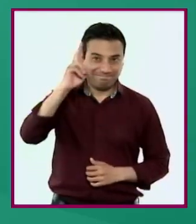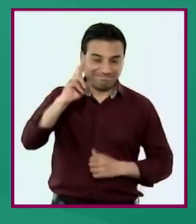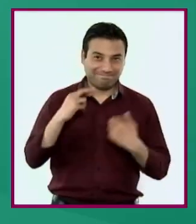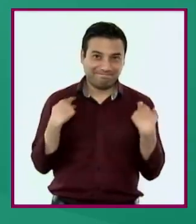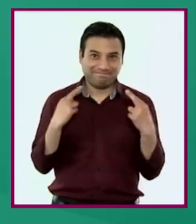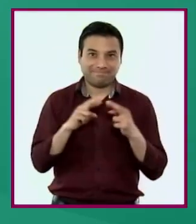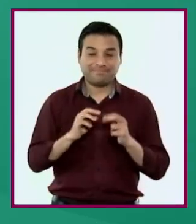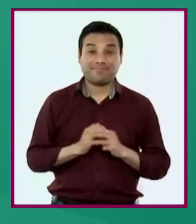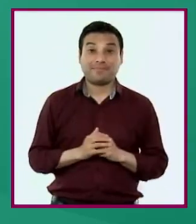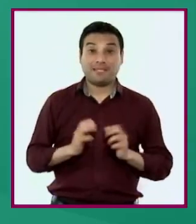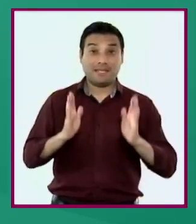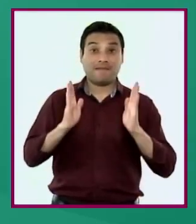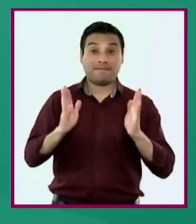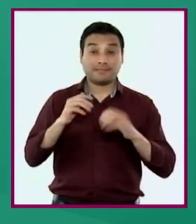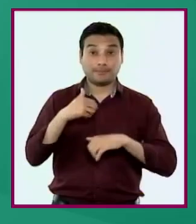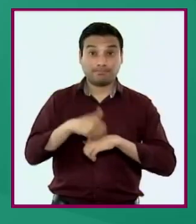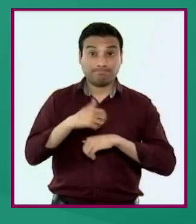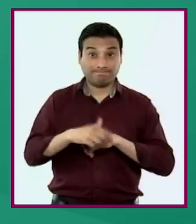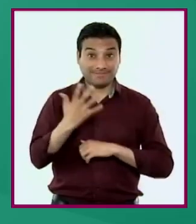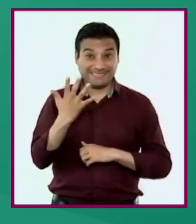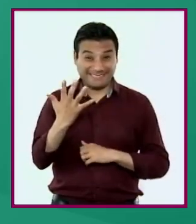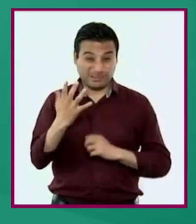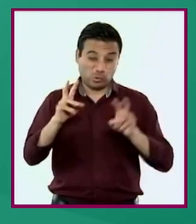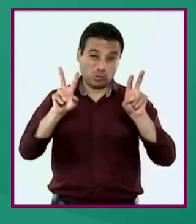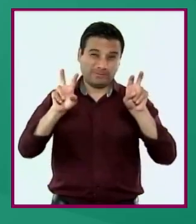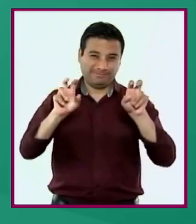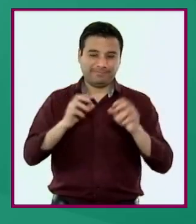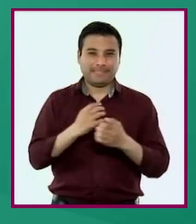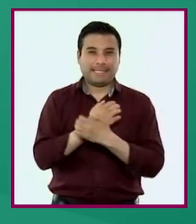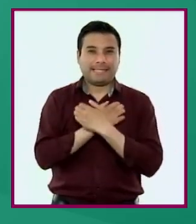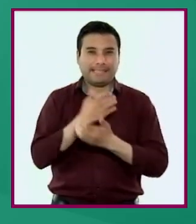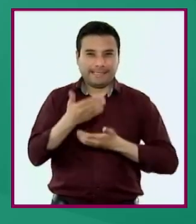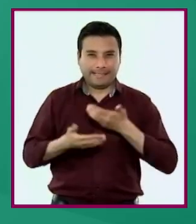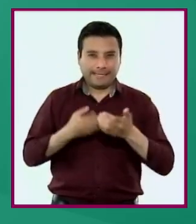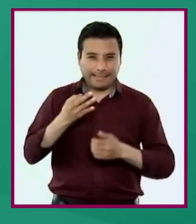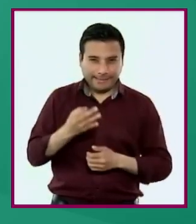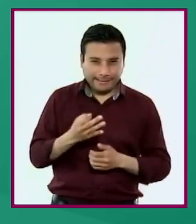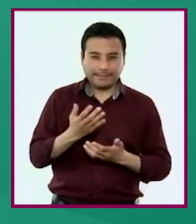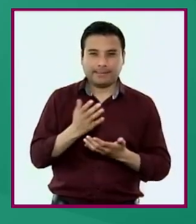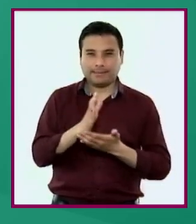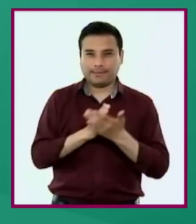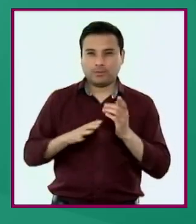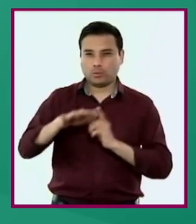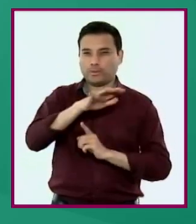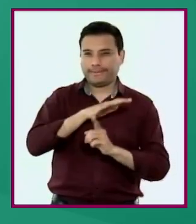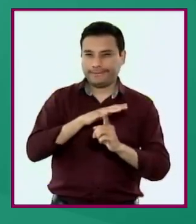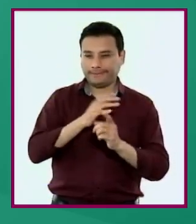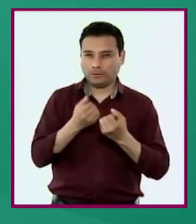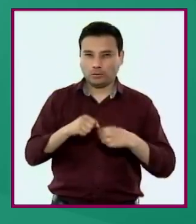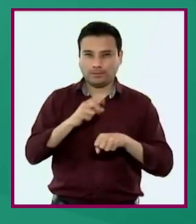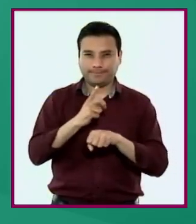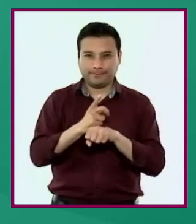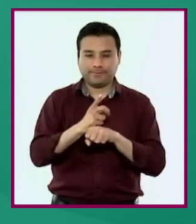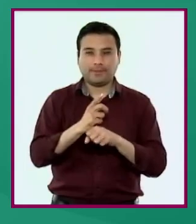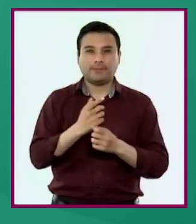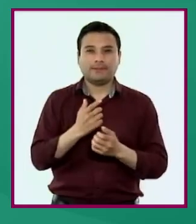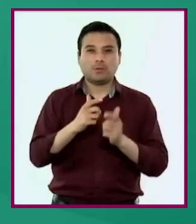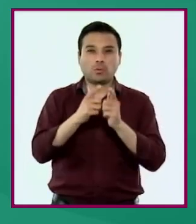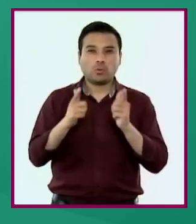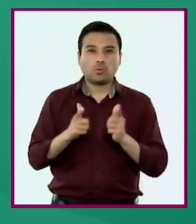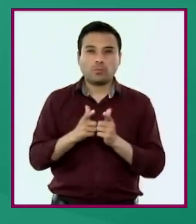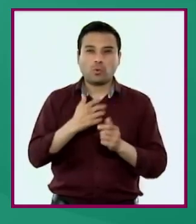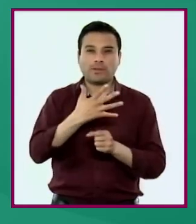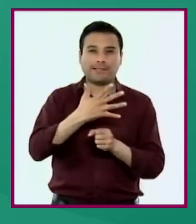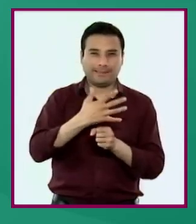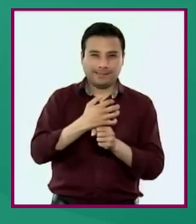Maestras y maestros, en la fase 5 del campo formativo de ética, naturaleza y sociedades correspondiente